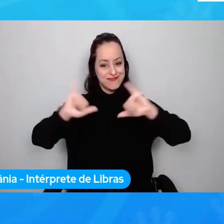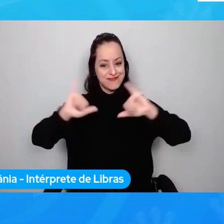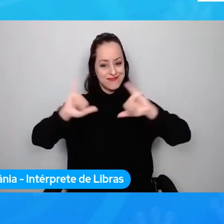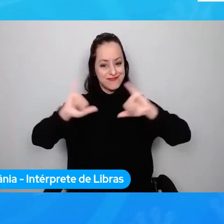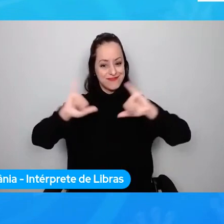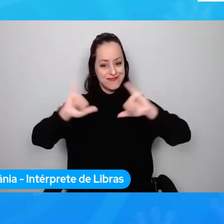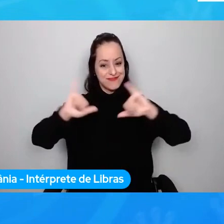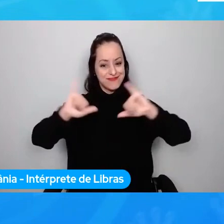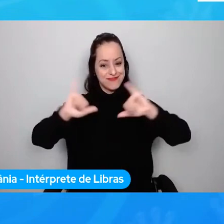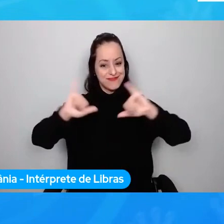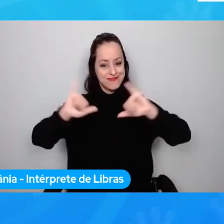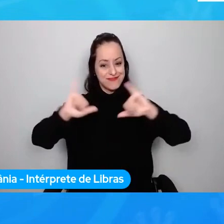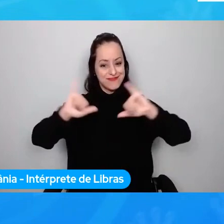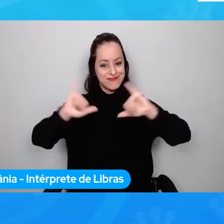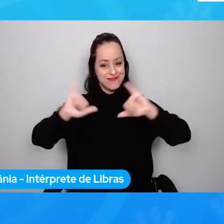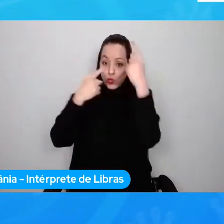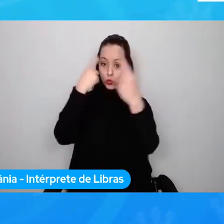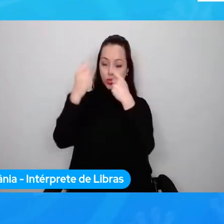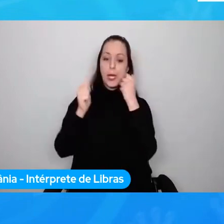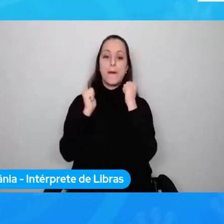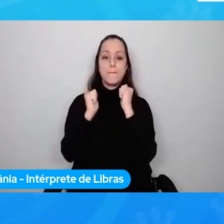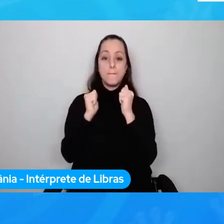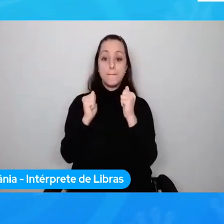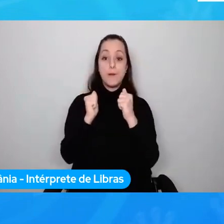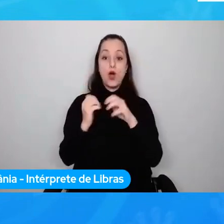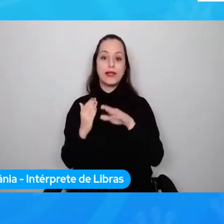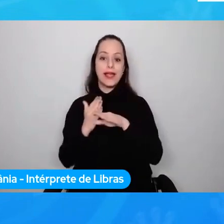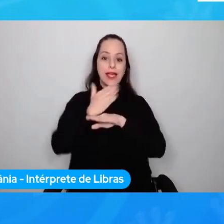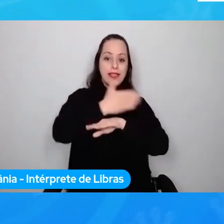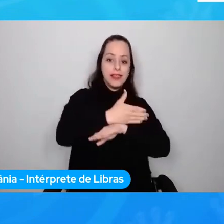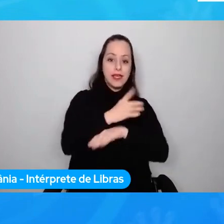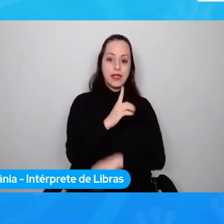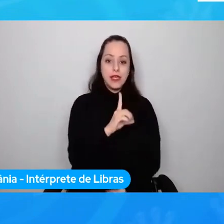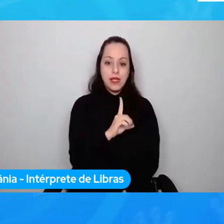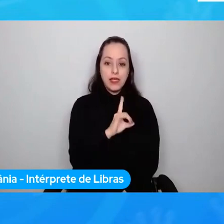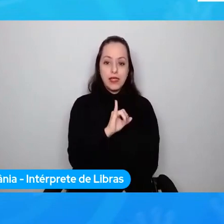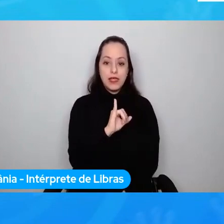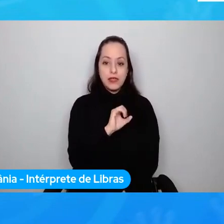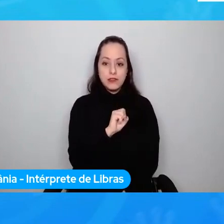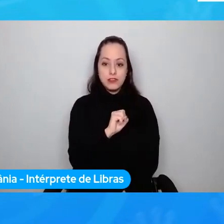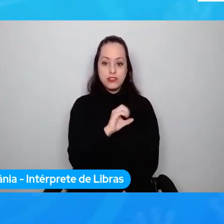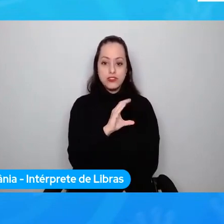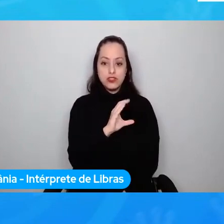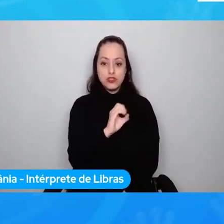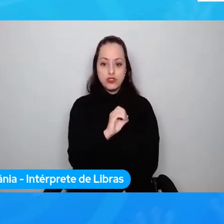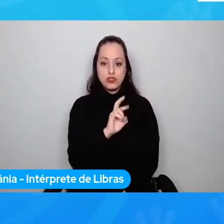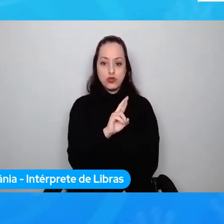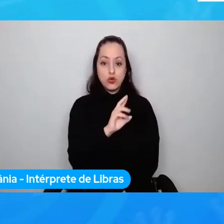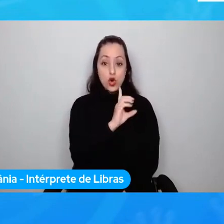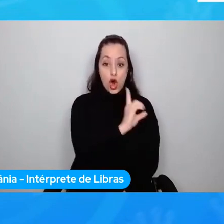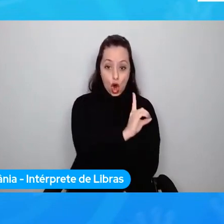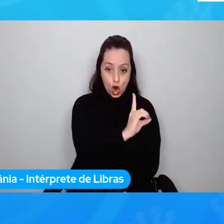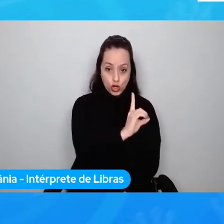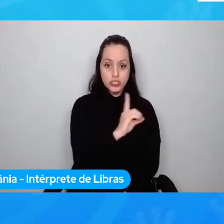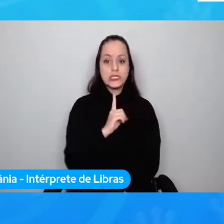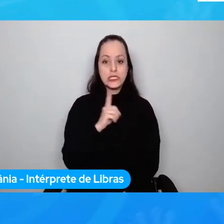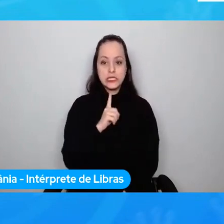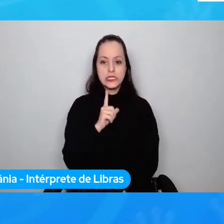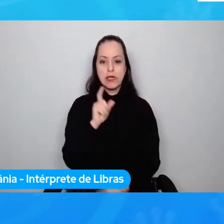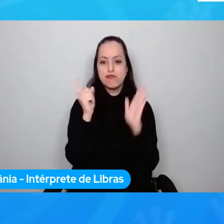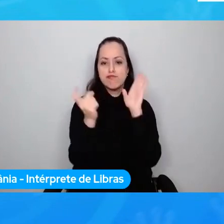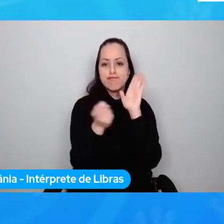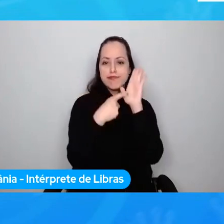duda que necesiten, pueden ir al Discord en el canal de ayuda o pueden ir a nuestro website, que ahí están